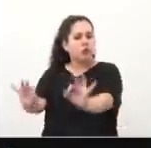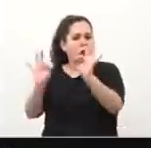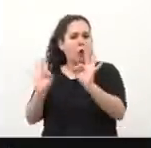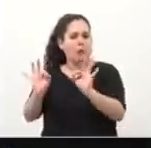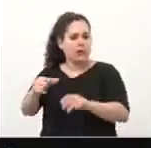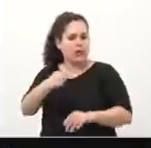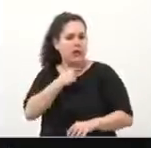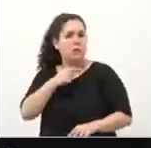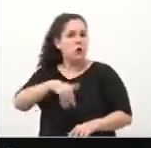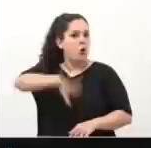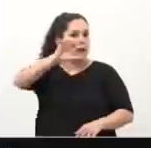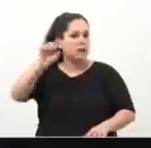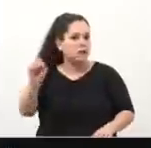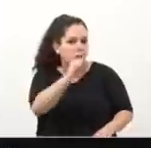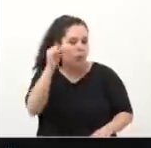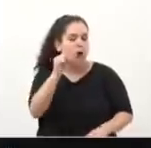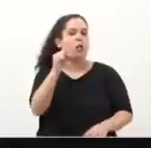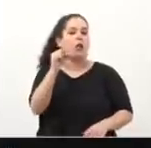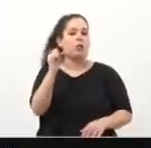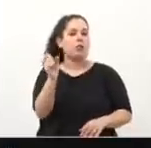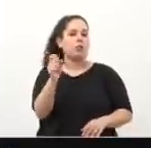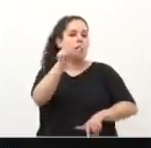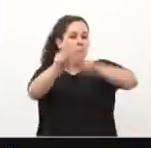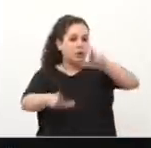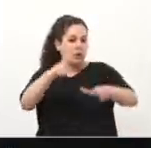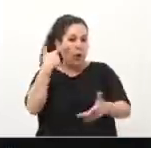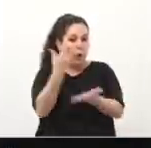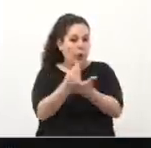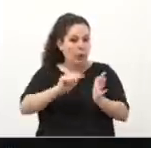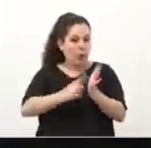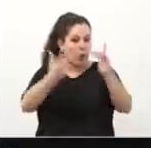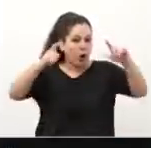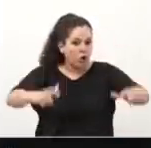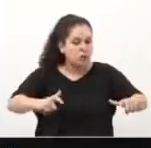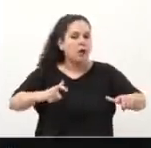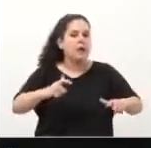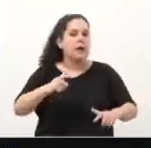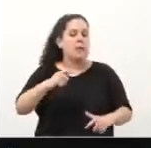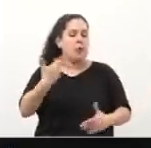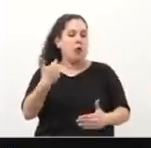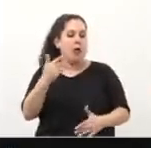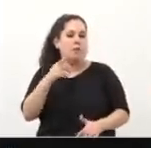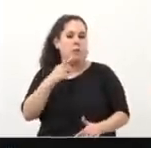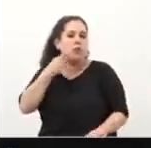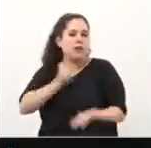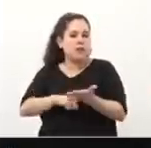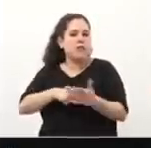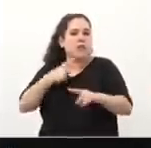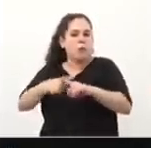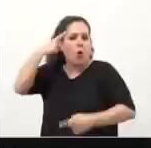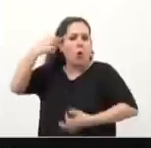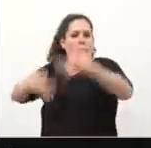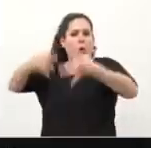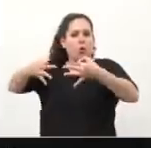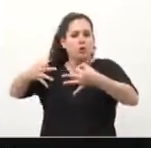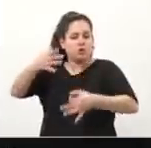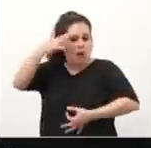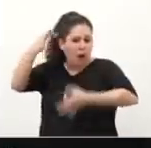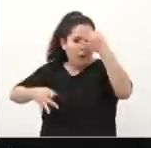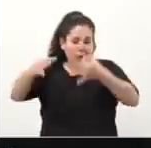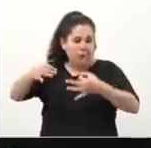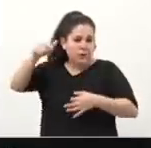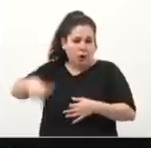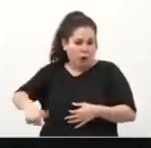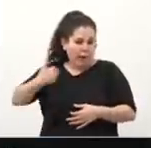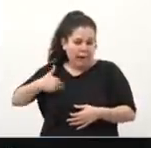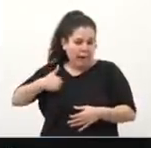y esto es lo más importante, nosotros los porteños tenemos una gran oportunidad que es crear nuestra propia justicia. La justicia es una de las instituciones más desprestigiadas de la Argentina.